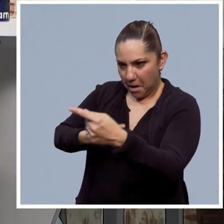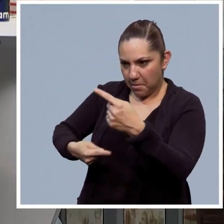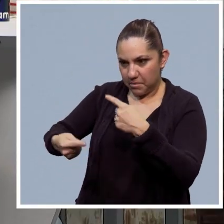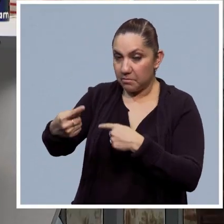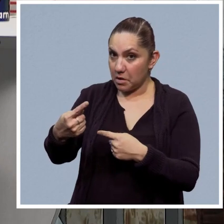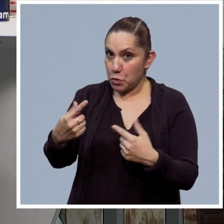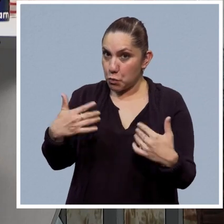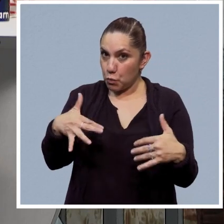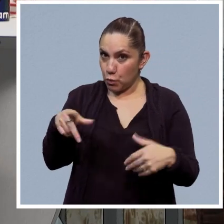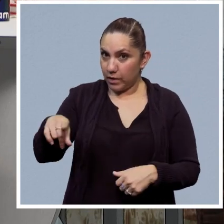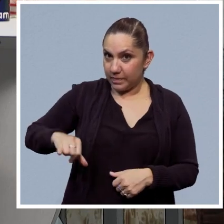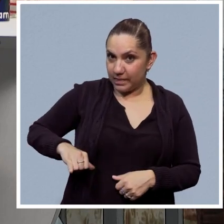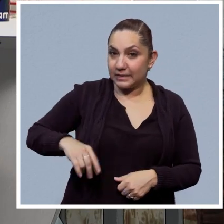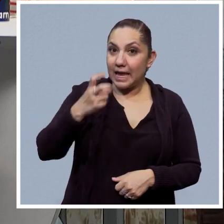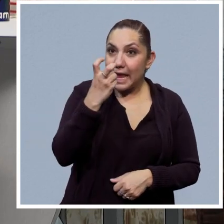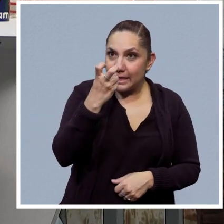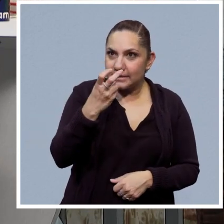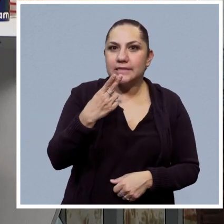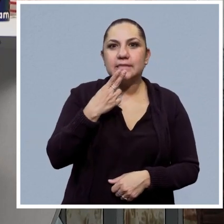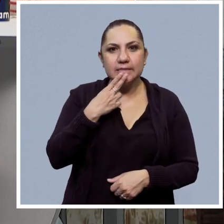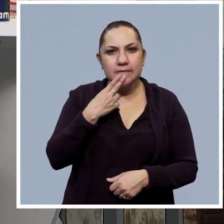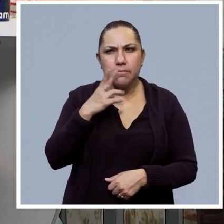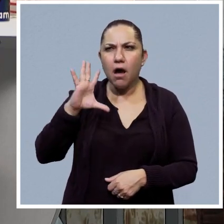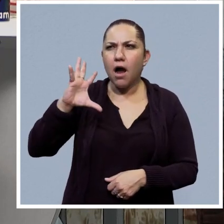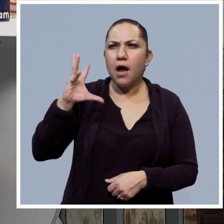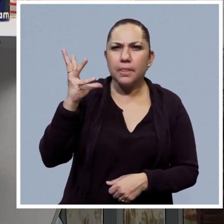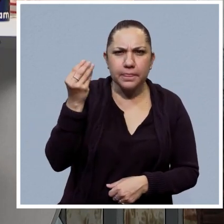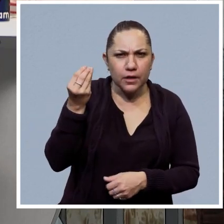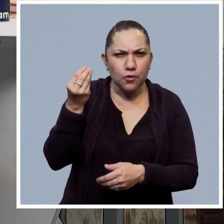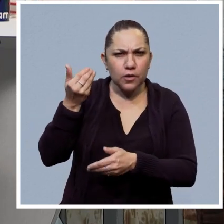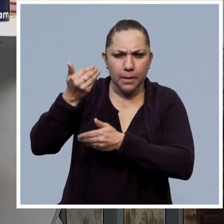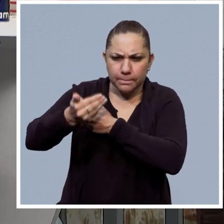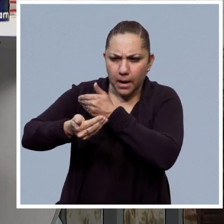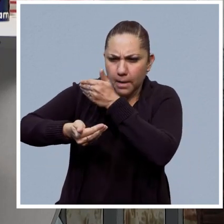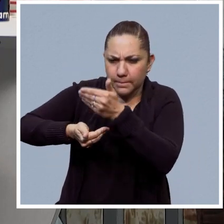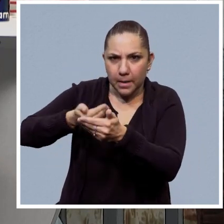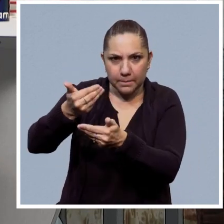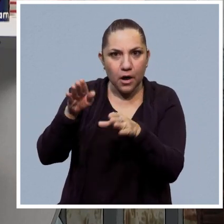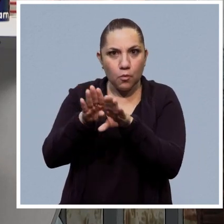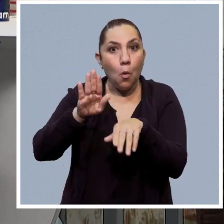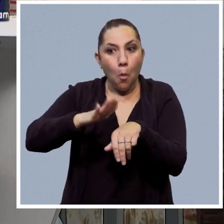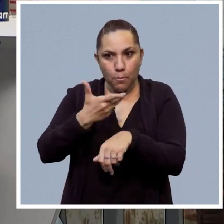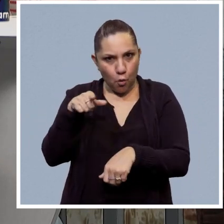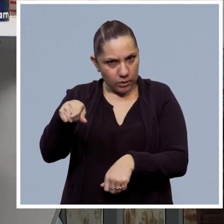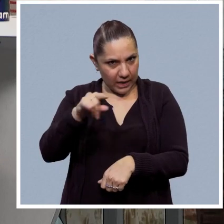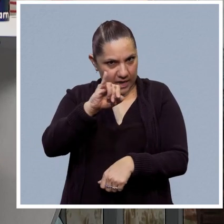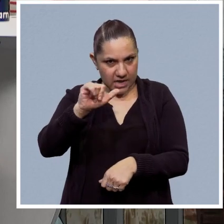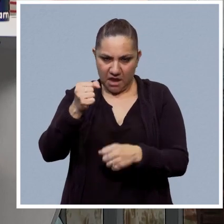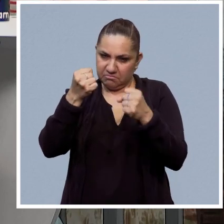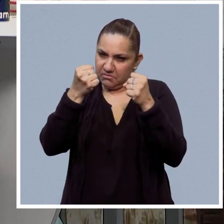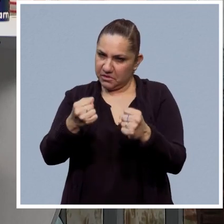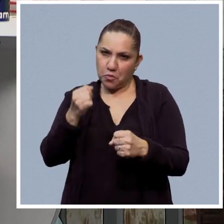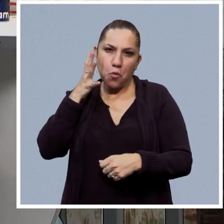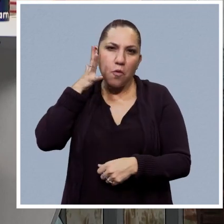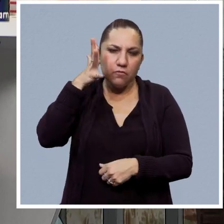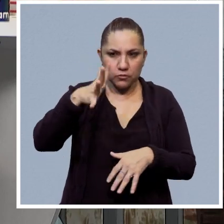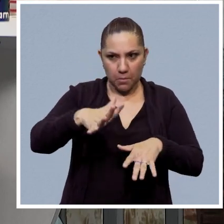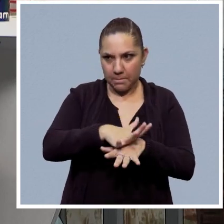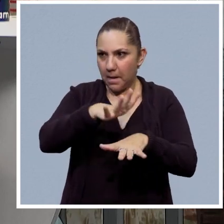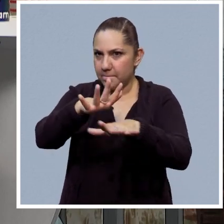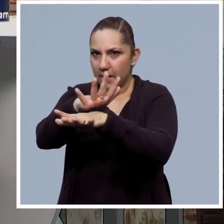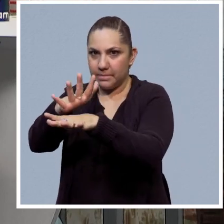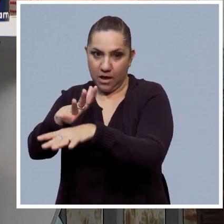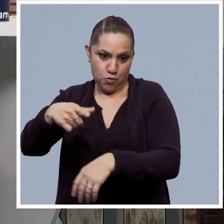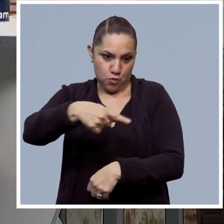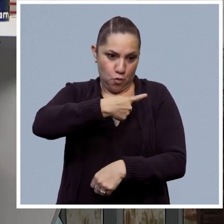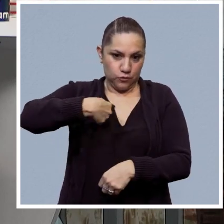interesante y creo que todo esto nos sirve para ir comprendiendo este fenómeno de la tecnología, porque definitivamente la IA va a seguir desarrollándose y en